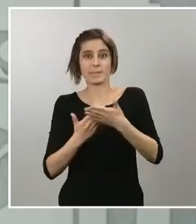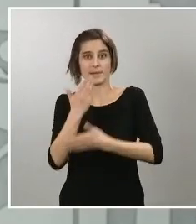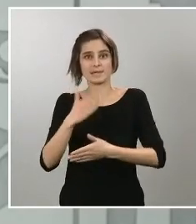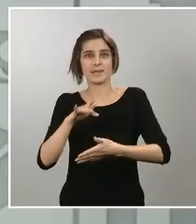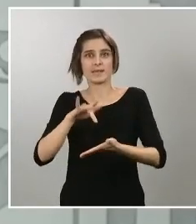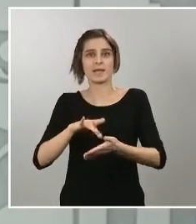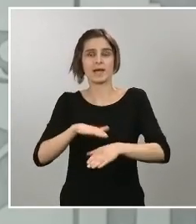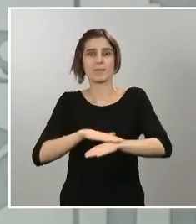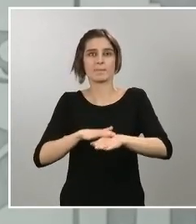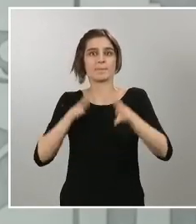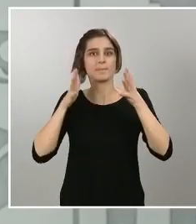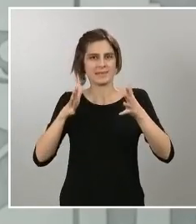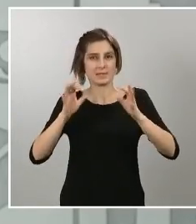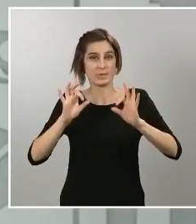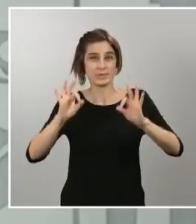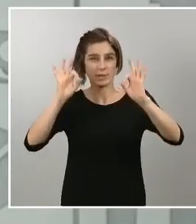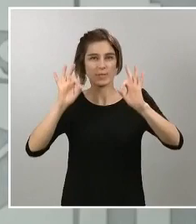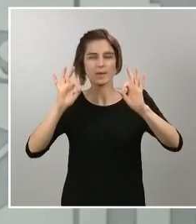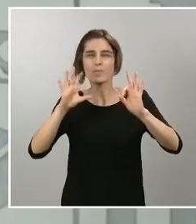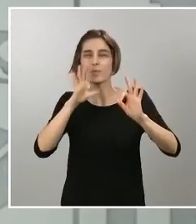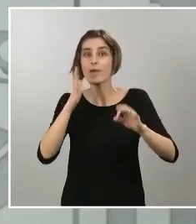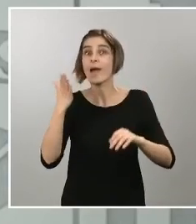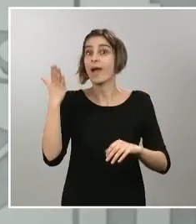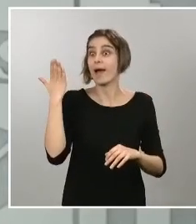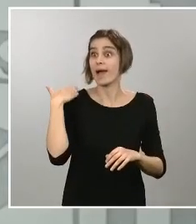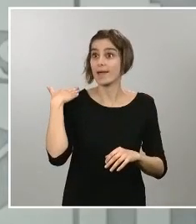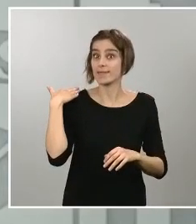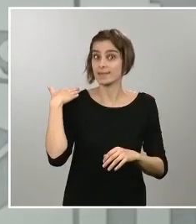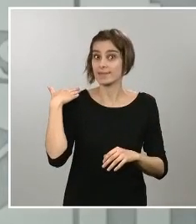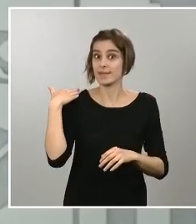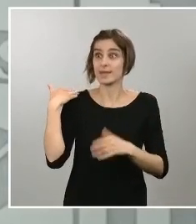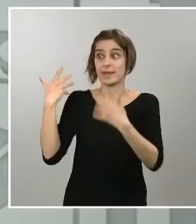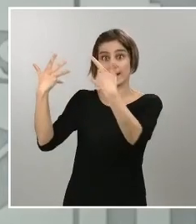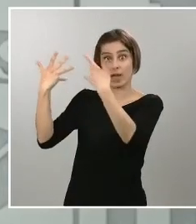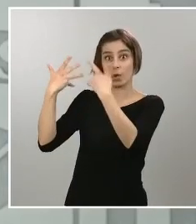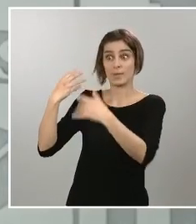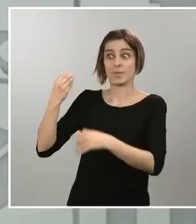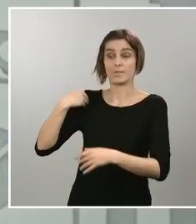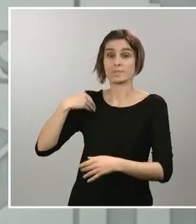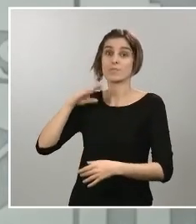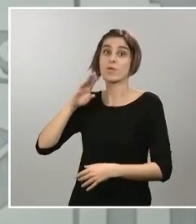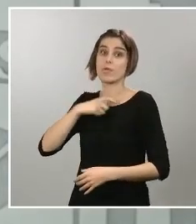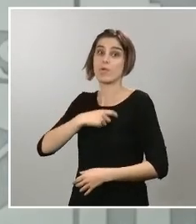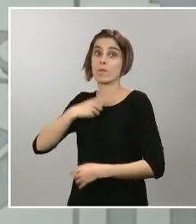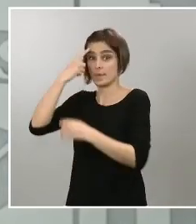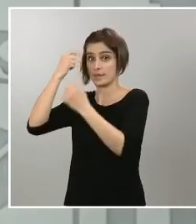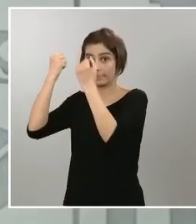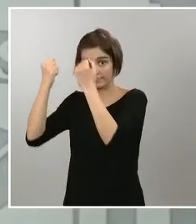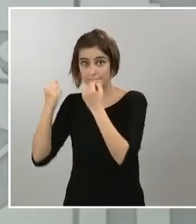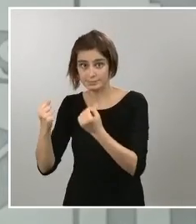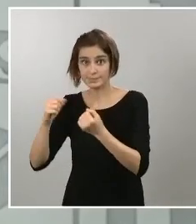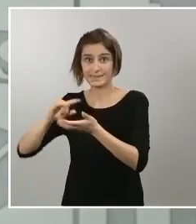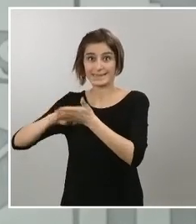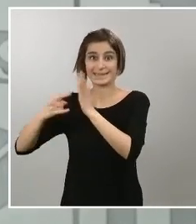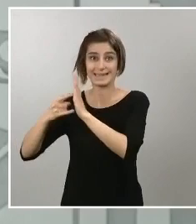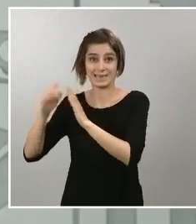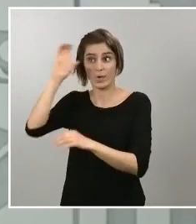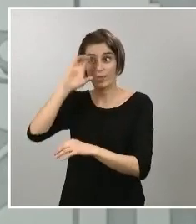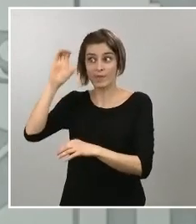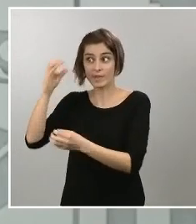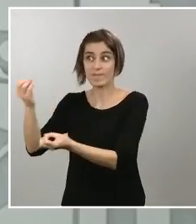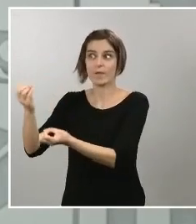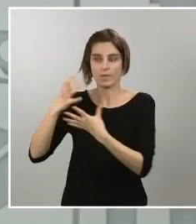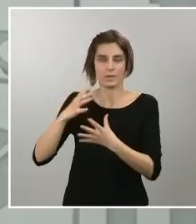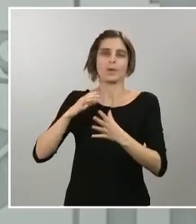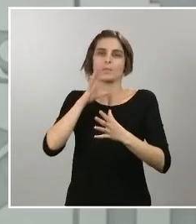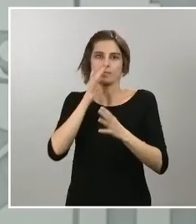ayer, algunas de esas recomendaciones que nos planteaba el Comité Experto, el Comité Técnico-Científico. El presidente